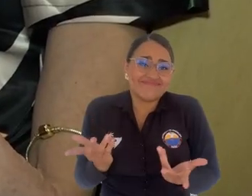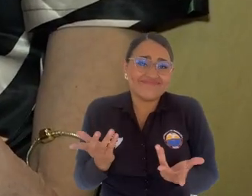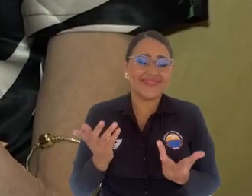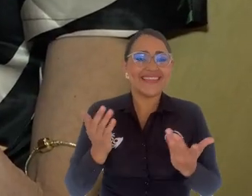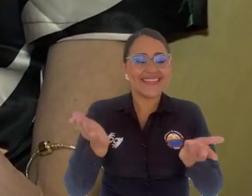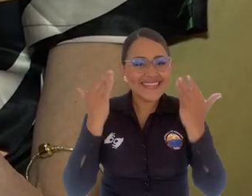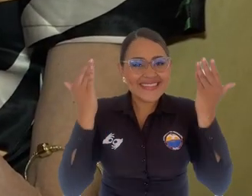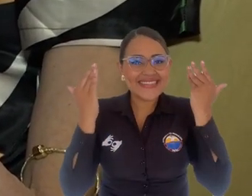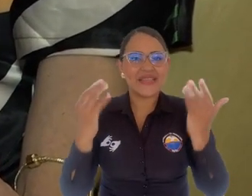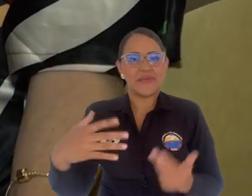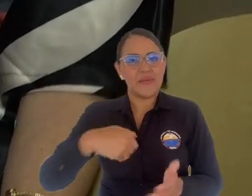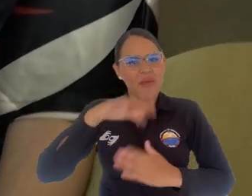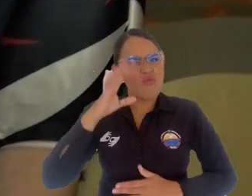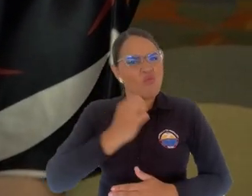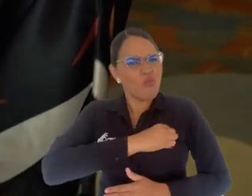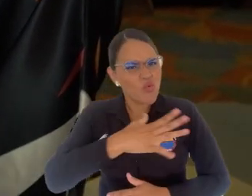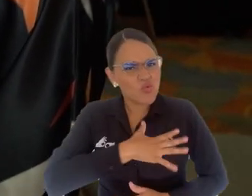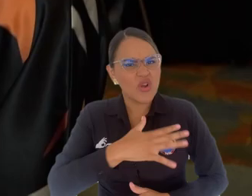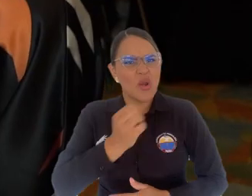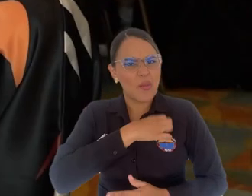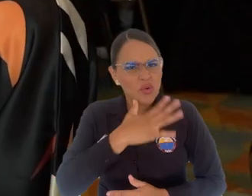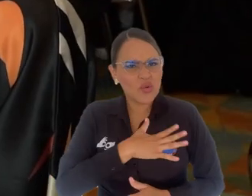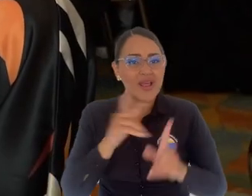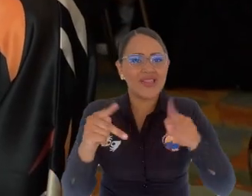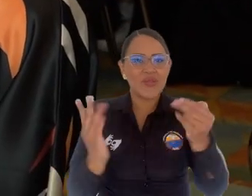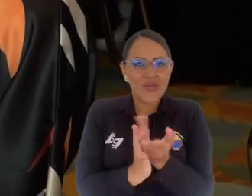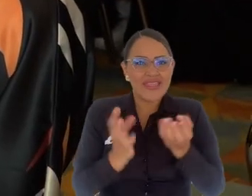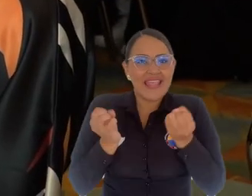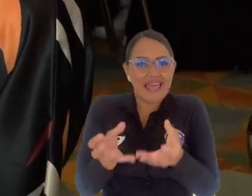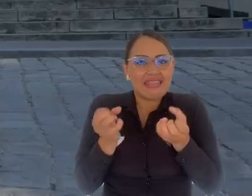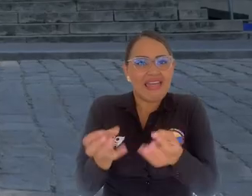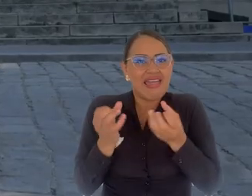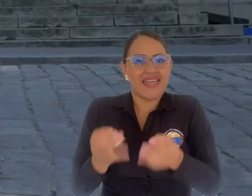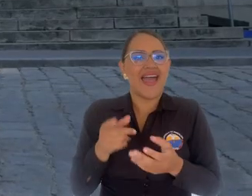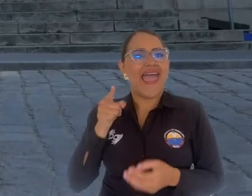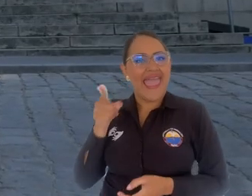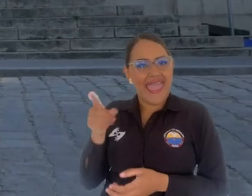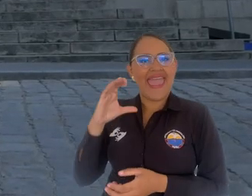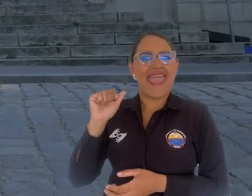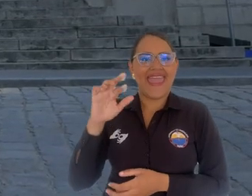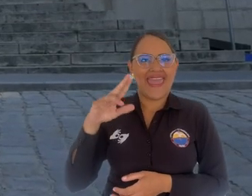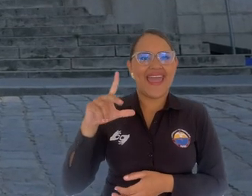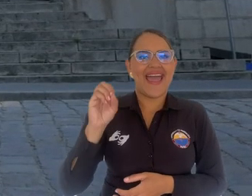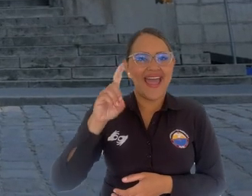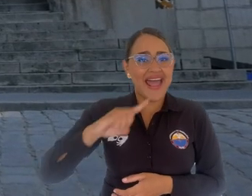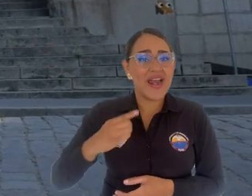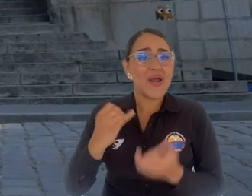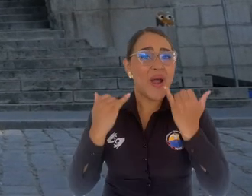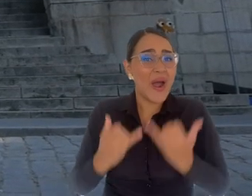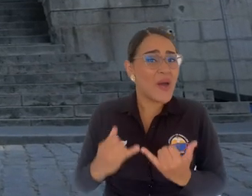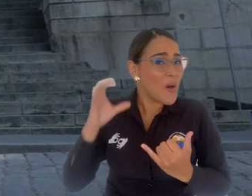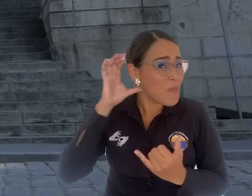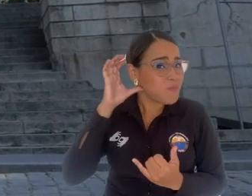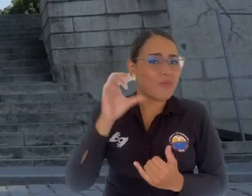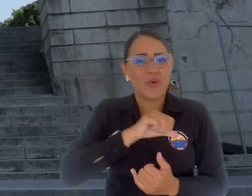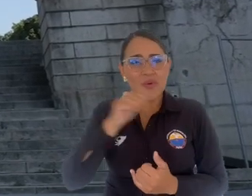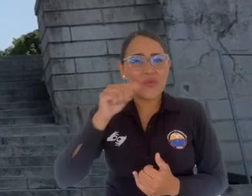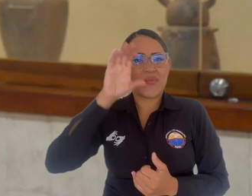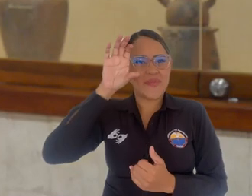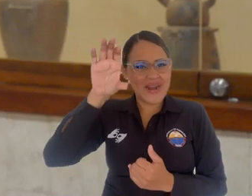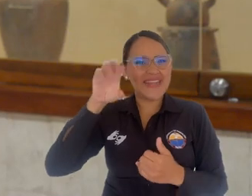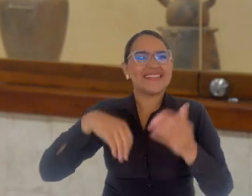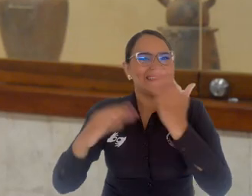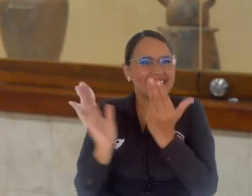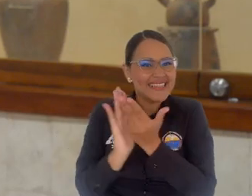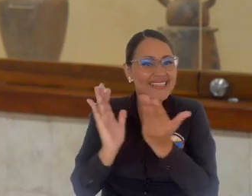le brinda muchas oportunidades a los estudiantes y el reflejo de eso es Carlos Andrés, que precisamente se encuentra en otro país,